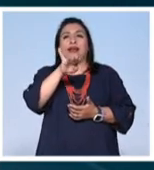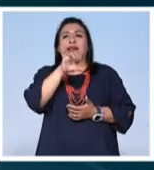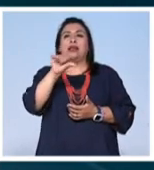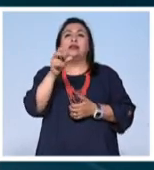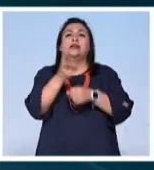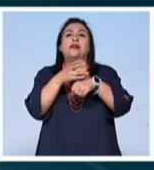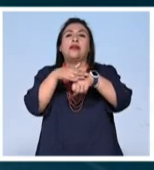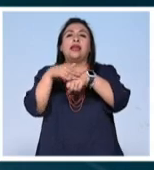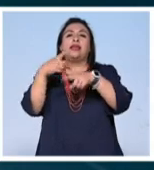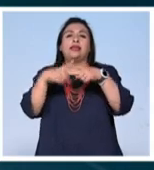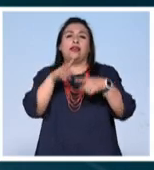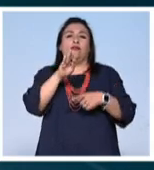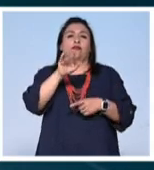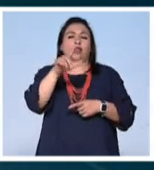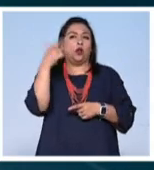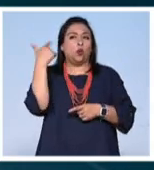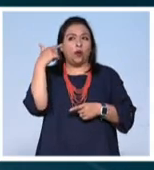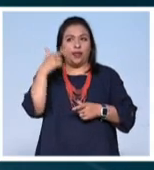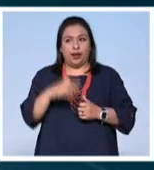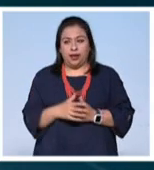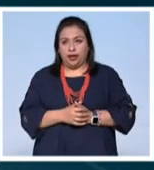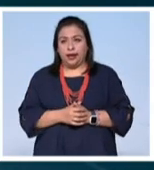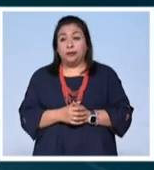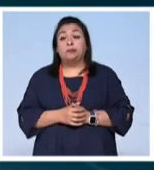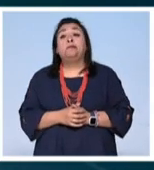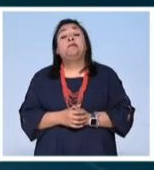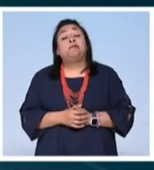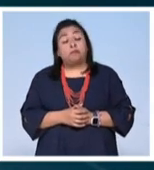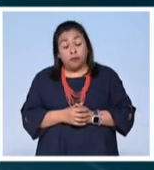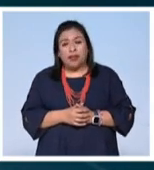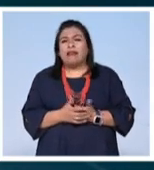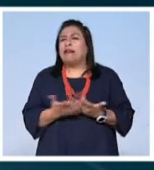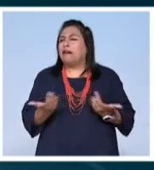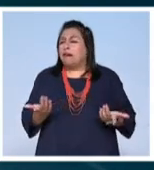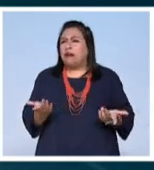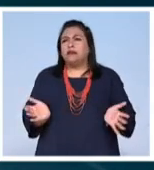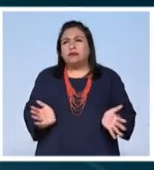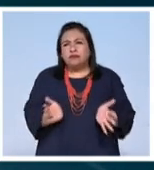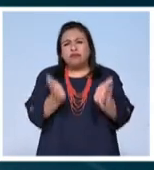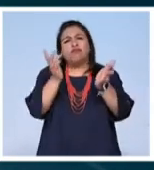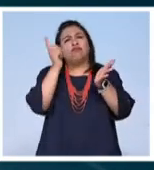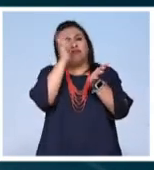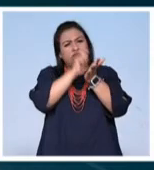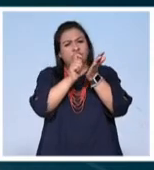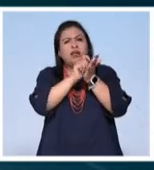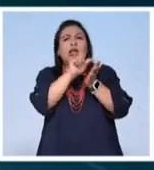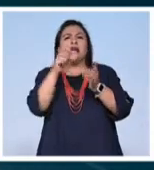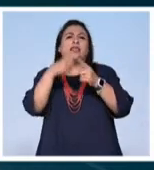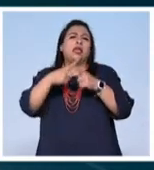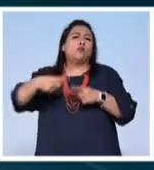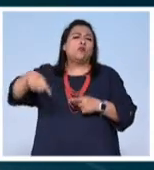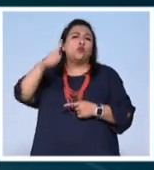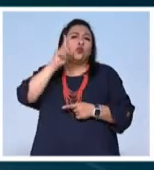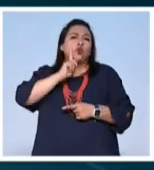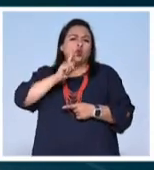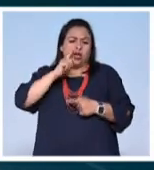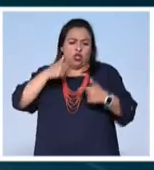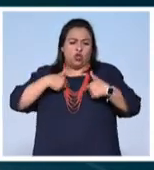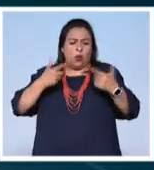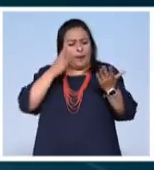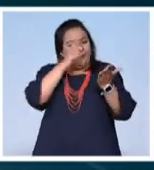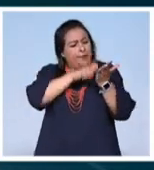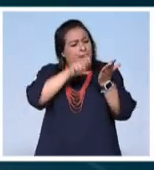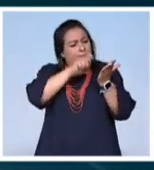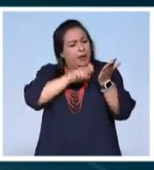convocado por la FIL Guadalajara. Finalmente se trata de promover la escritura de mujeres y de